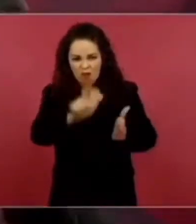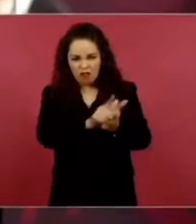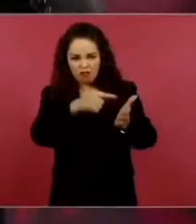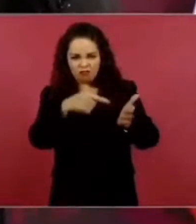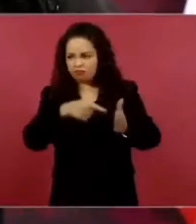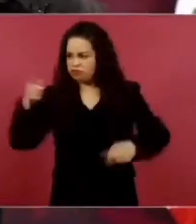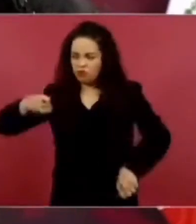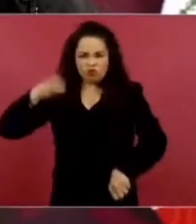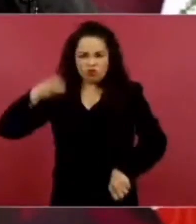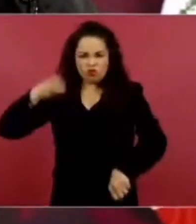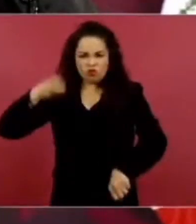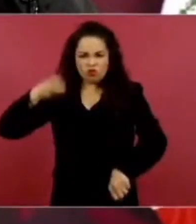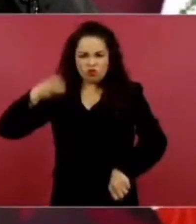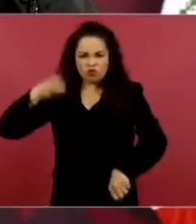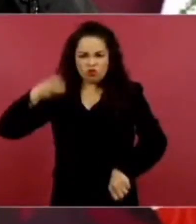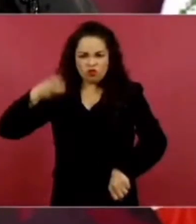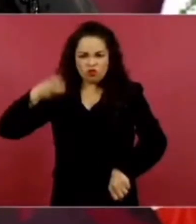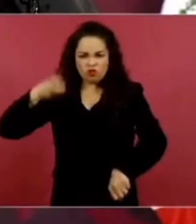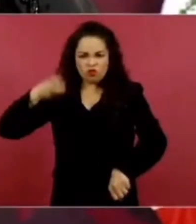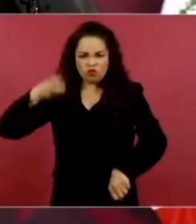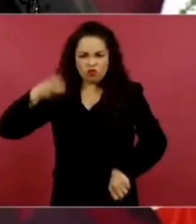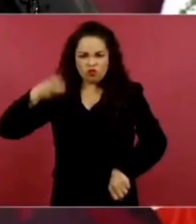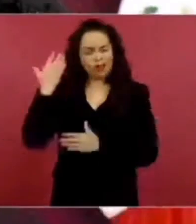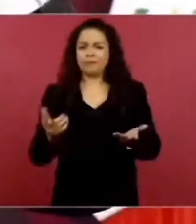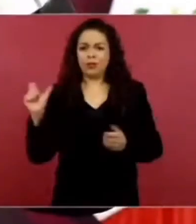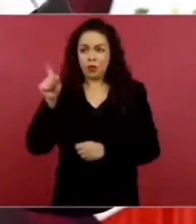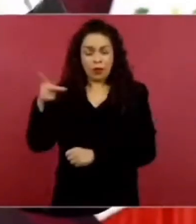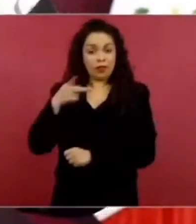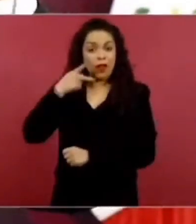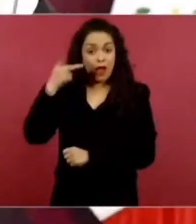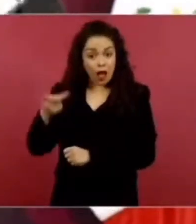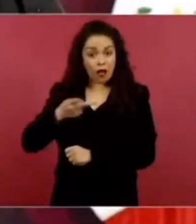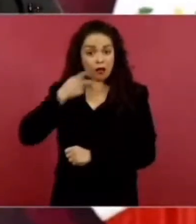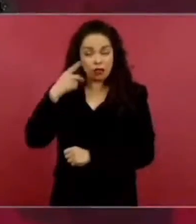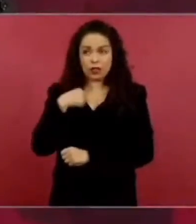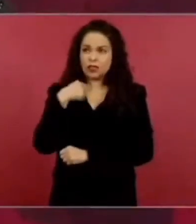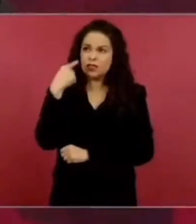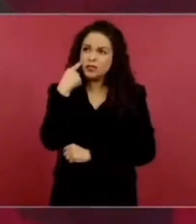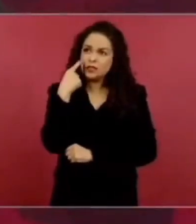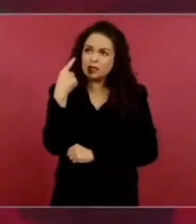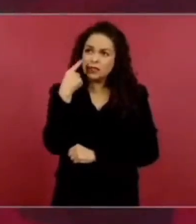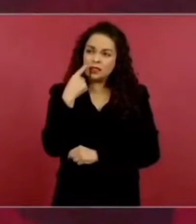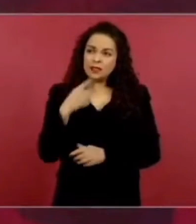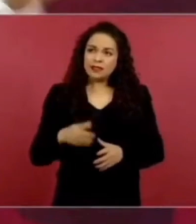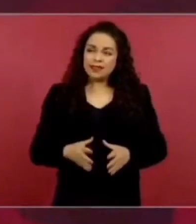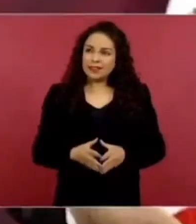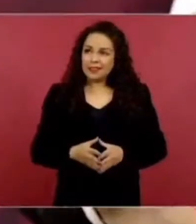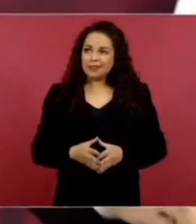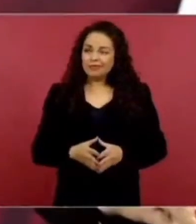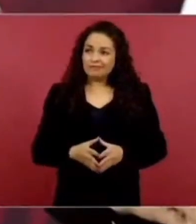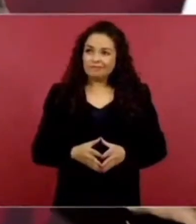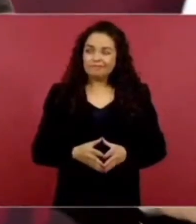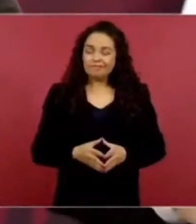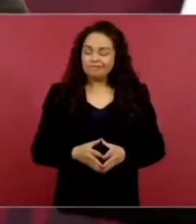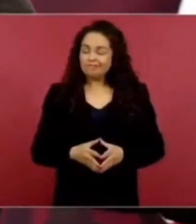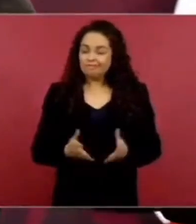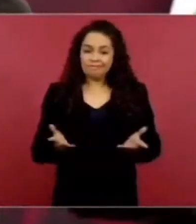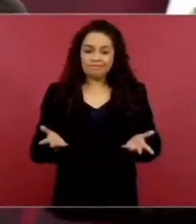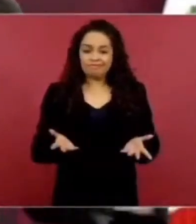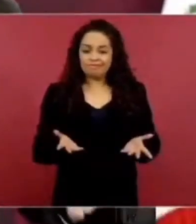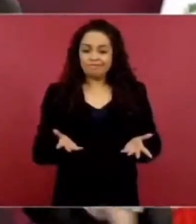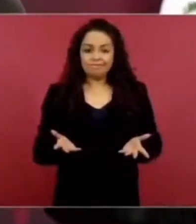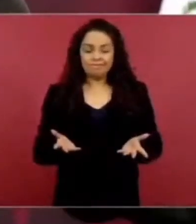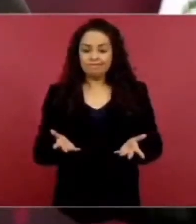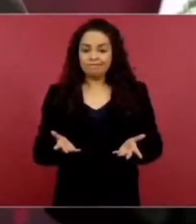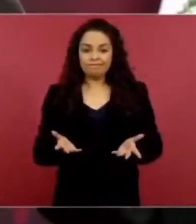Cada vez que se expresaban así y los vamos a